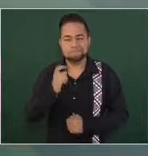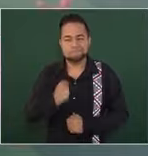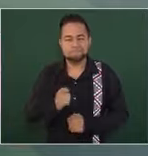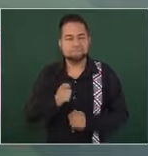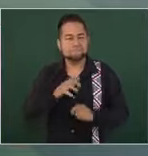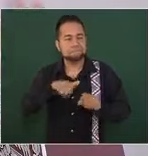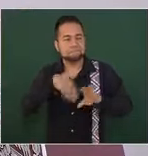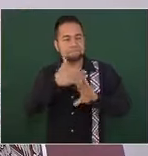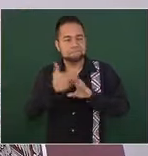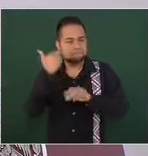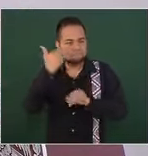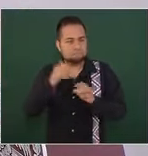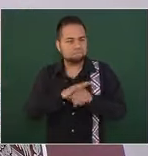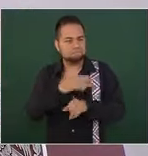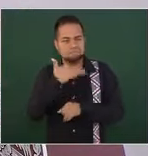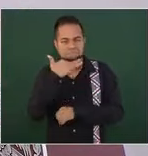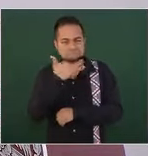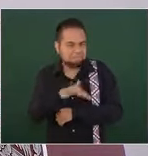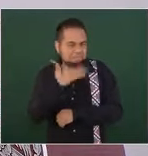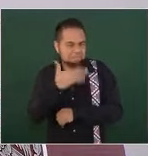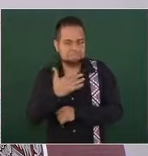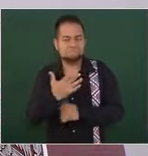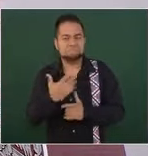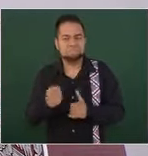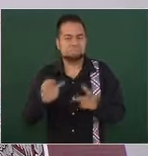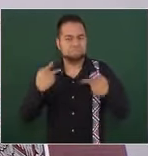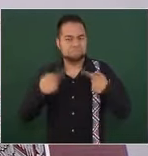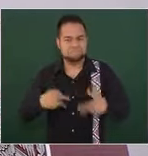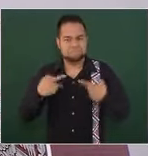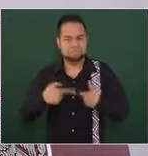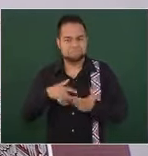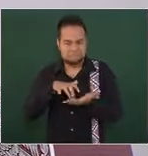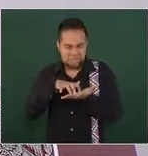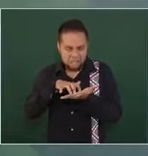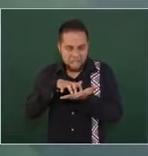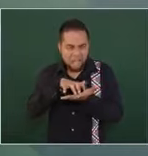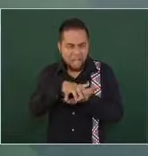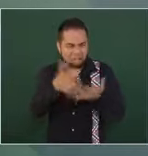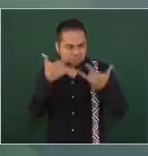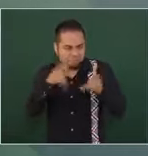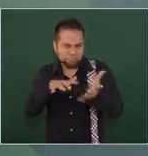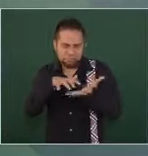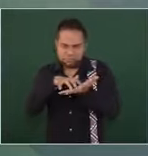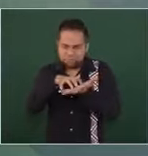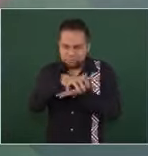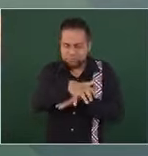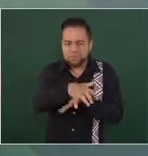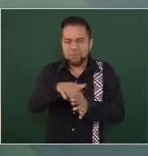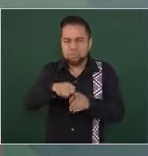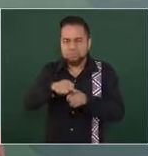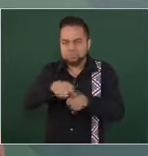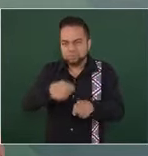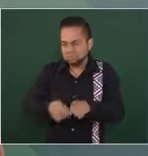virreyes por corruptos entró la gente y quemó